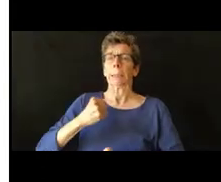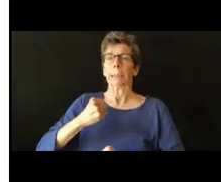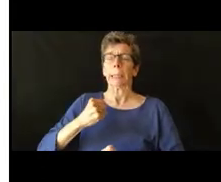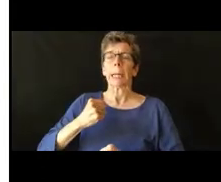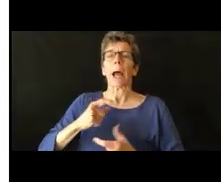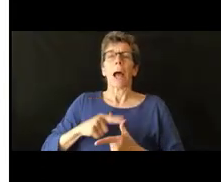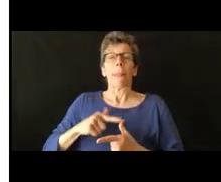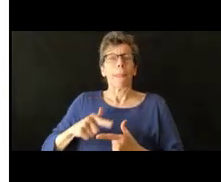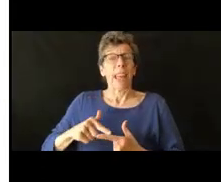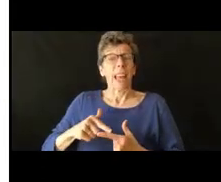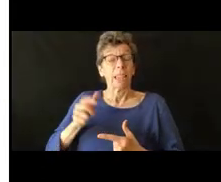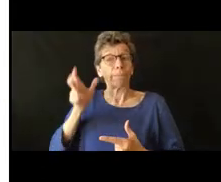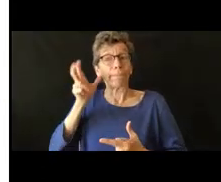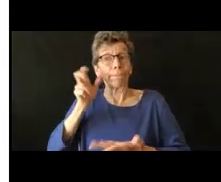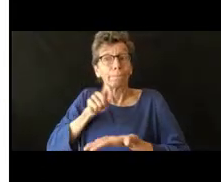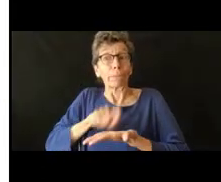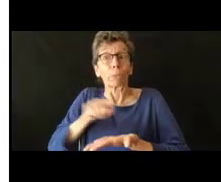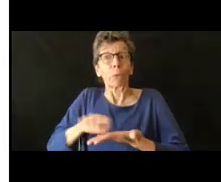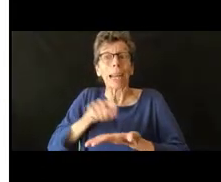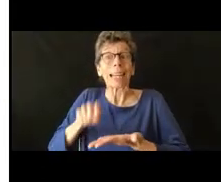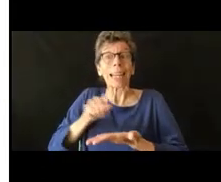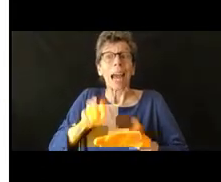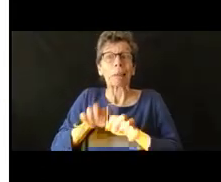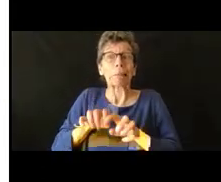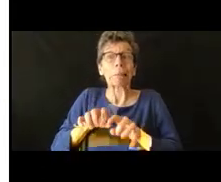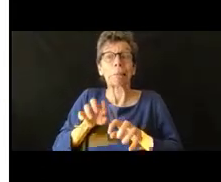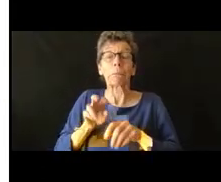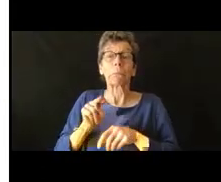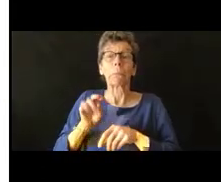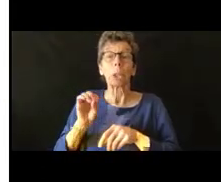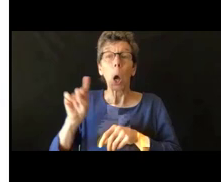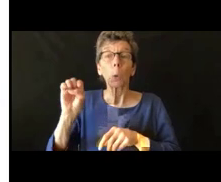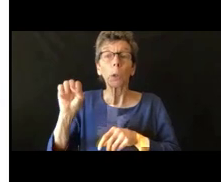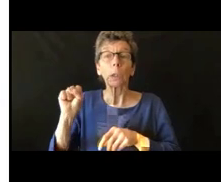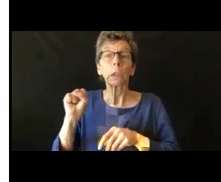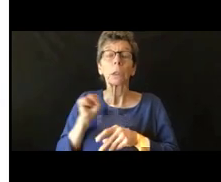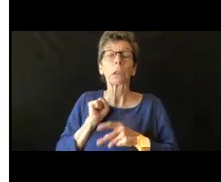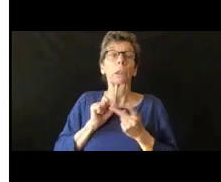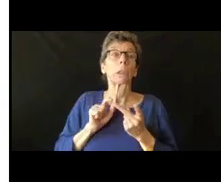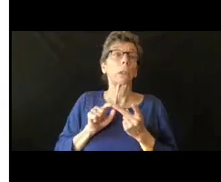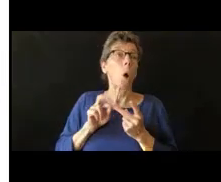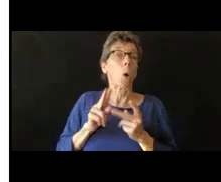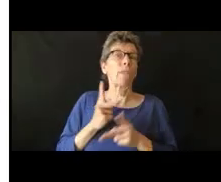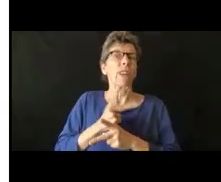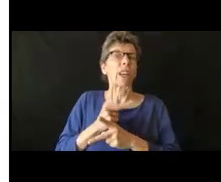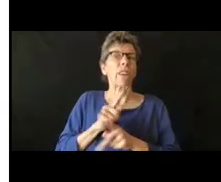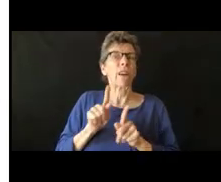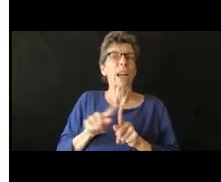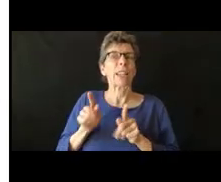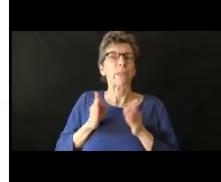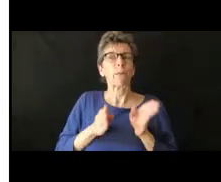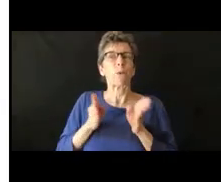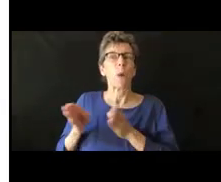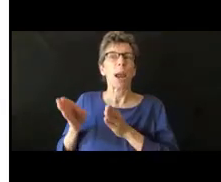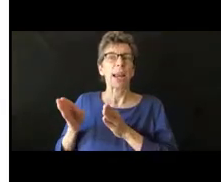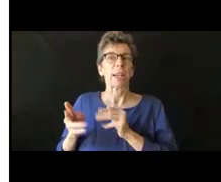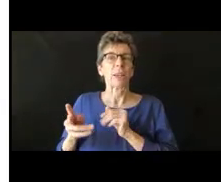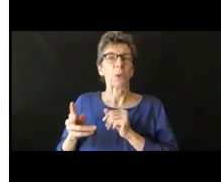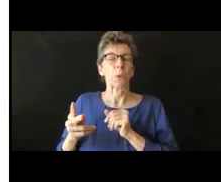notas o averiguar maneras en las que pueden mantener un registro o algo